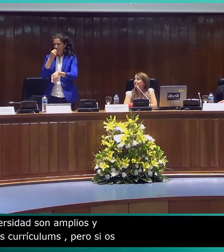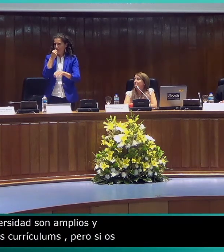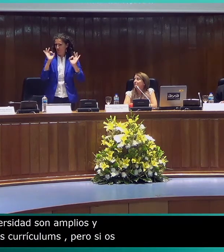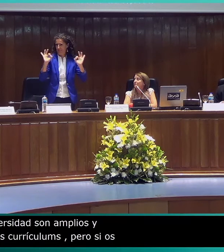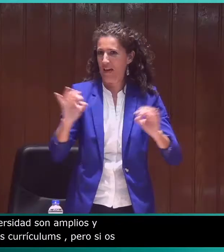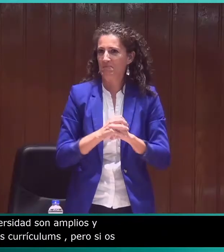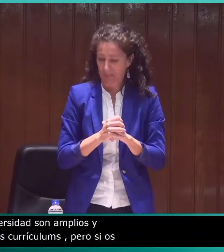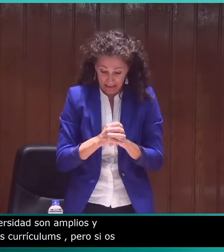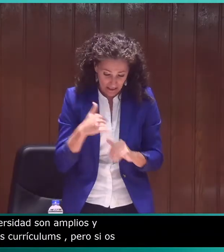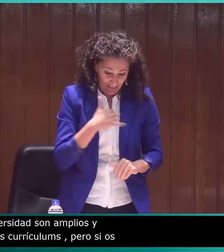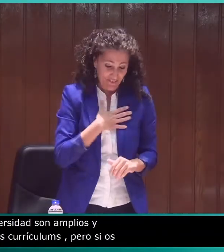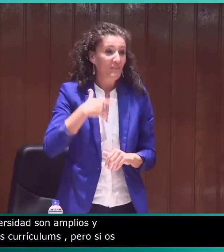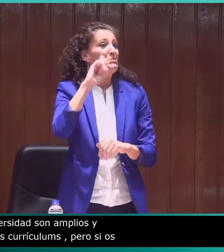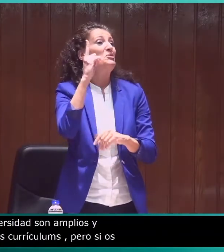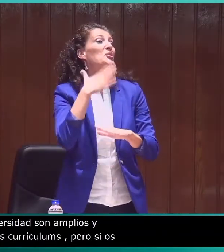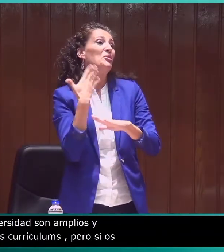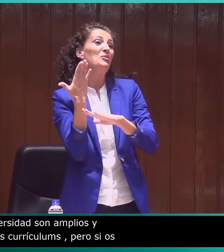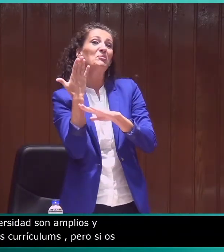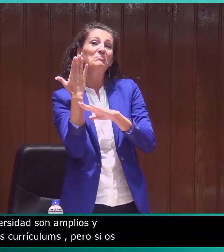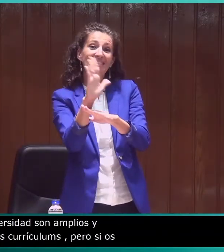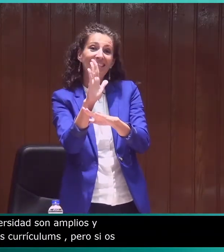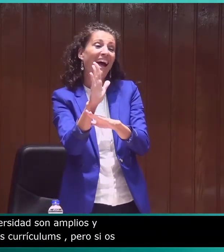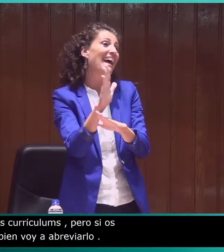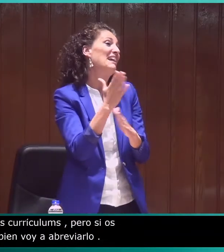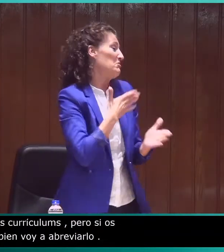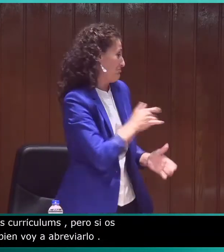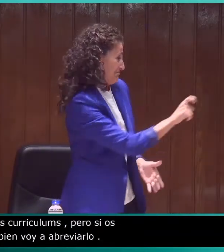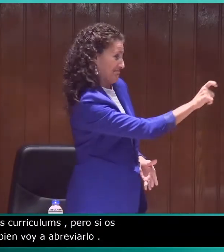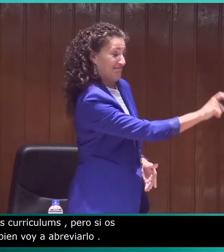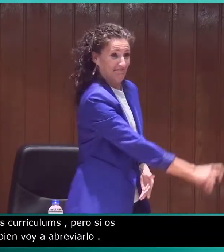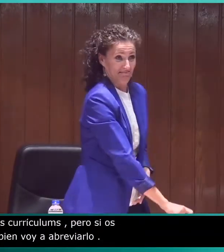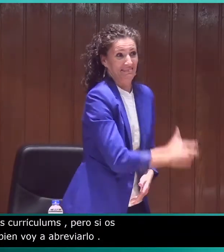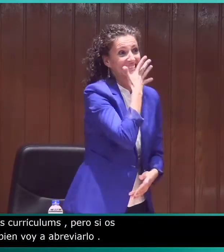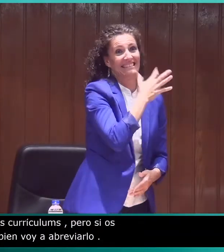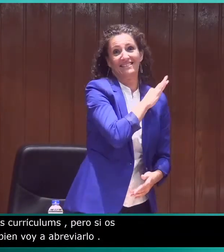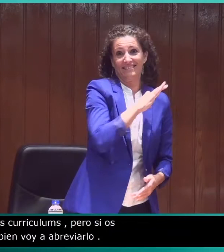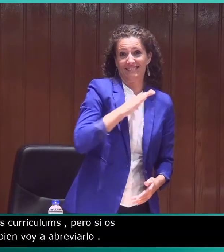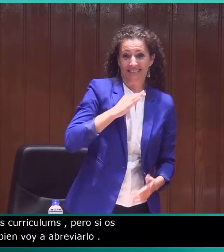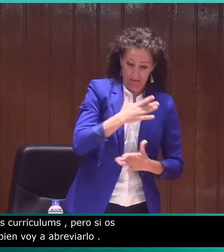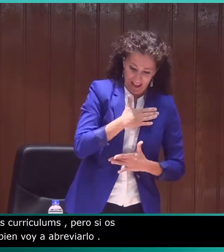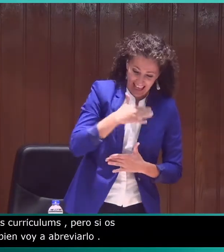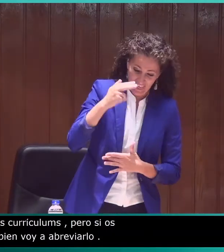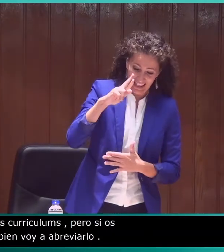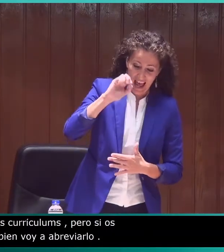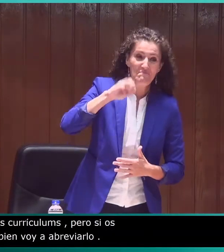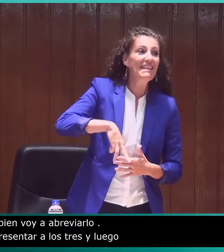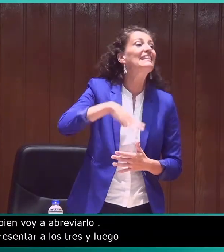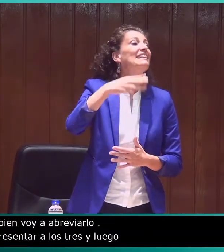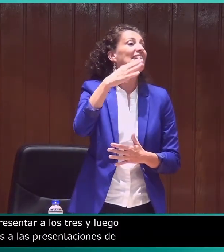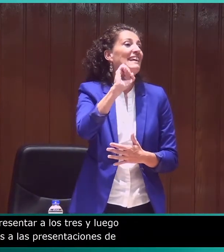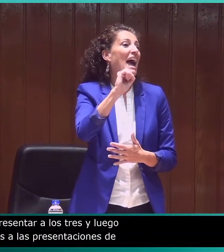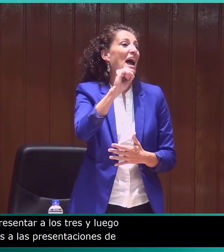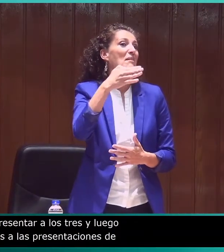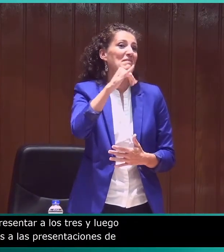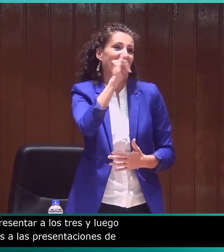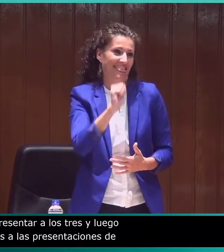podemos facilitar esa posibilidad de crear un pequeño debate antes de irnos a comer. En primer lugar, presentar a